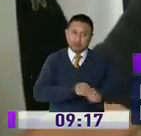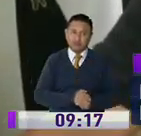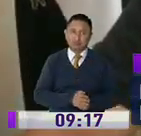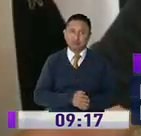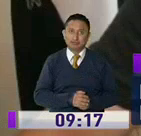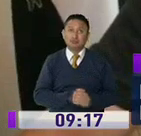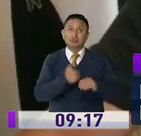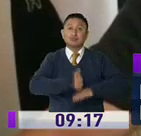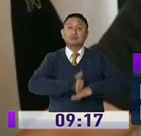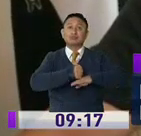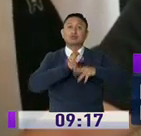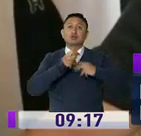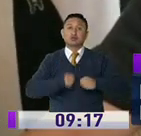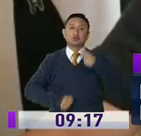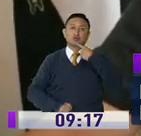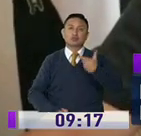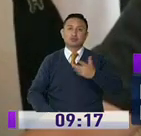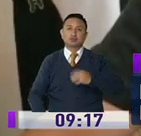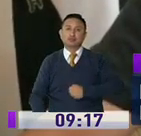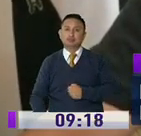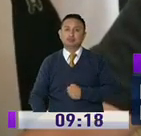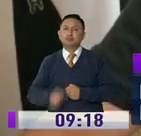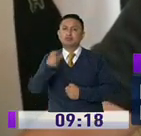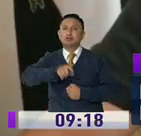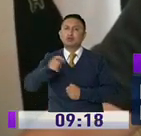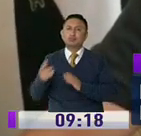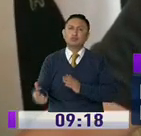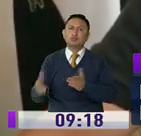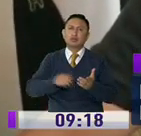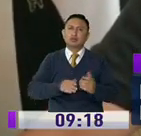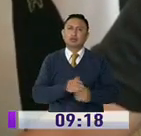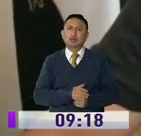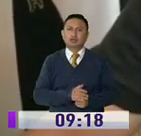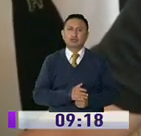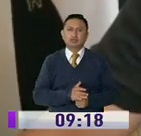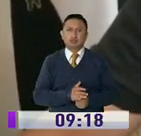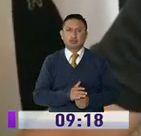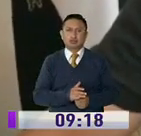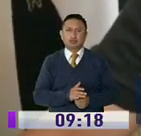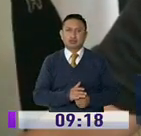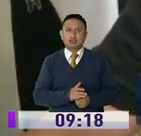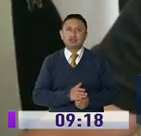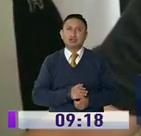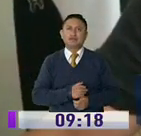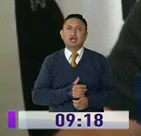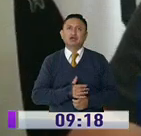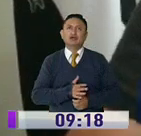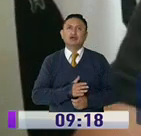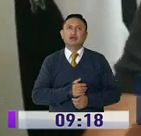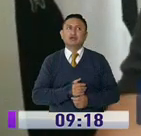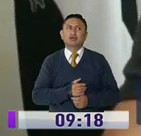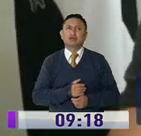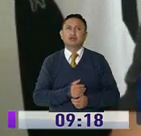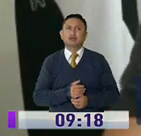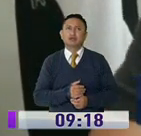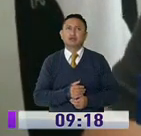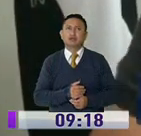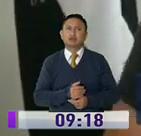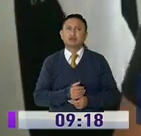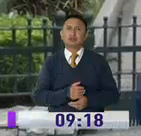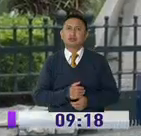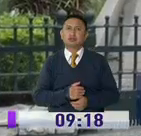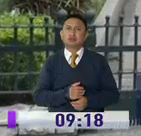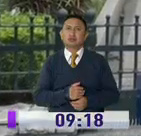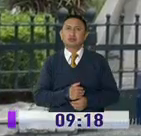salud nos han informado que son pacientes que han fallecido en estas últimas 24 horas y que no tienen familiares que los